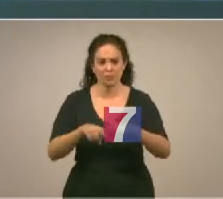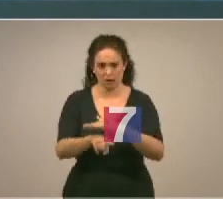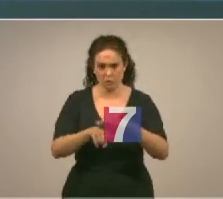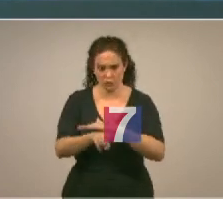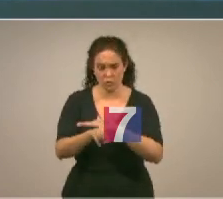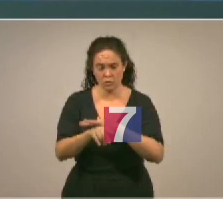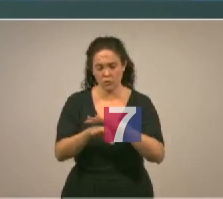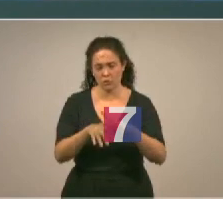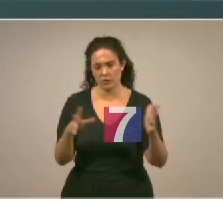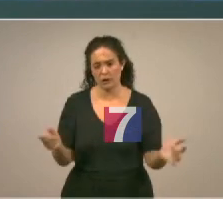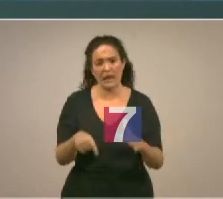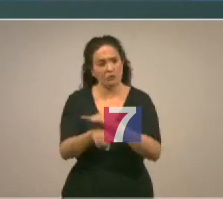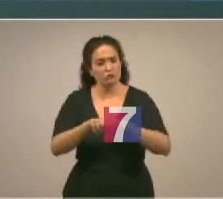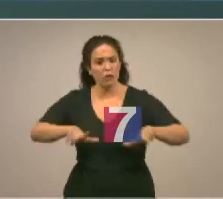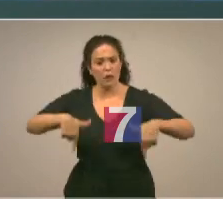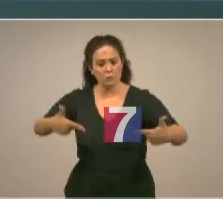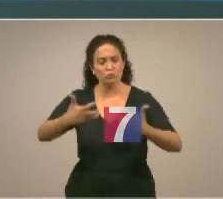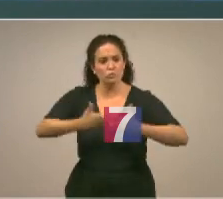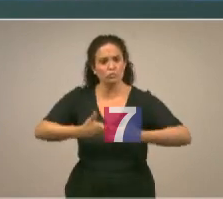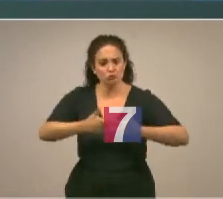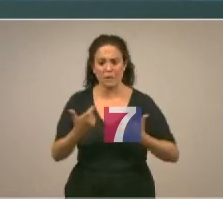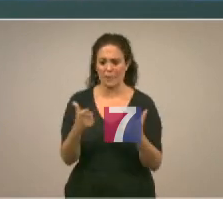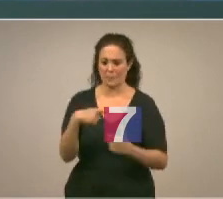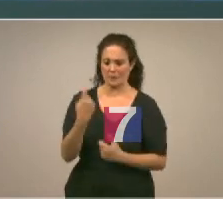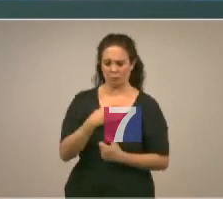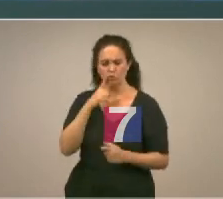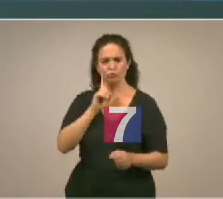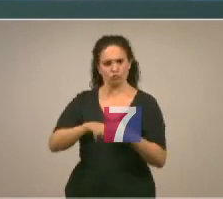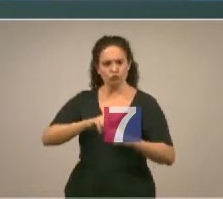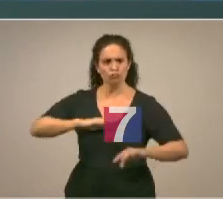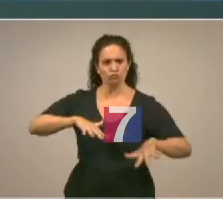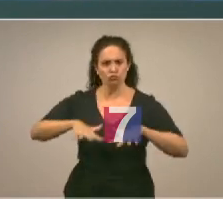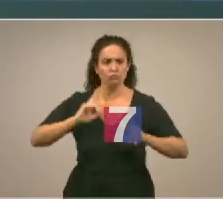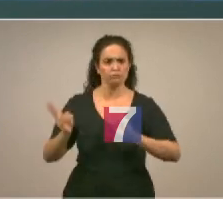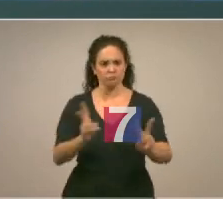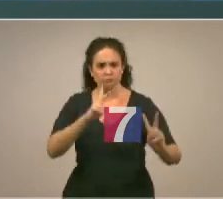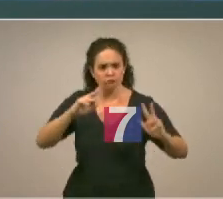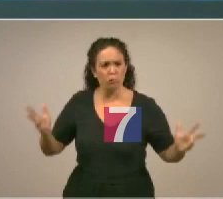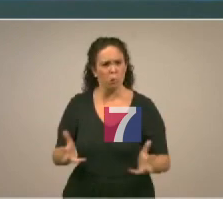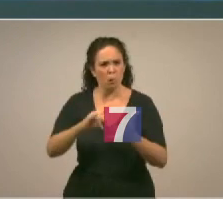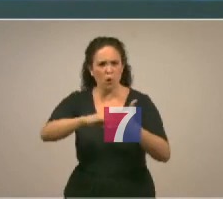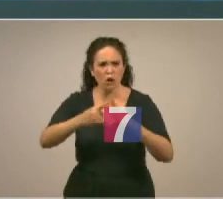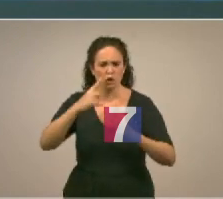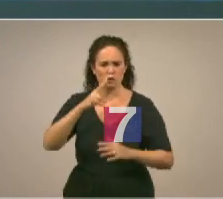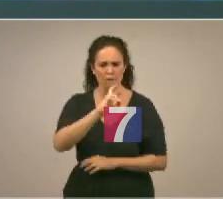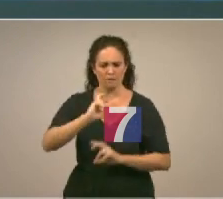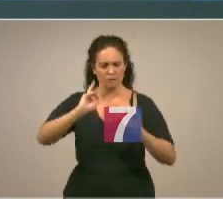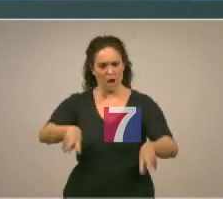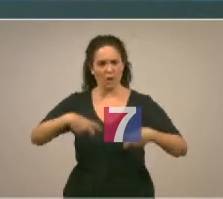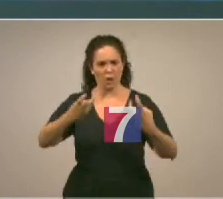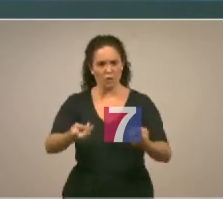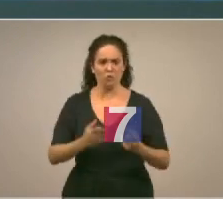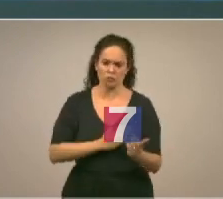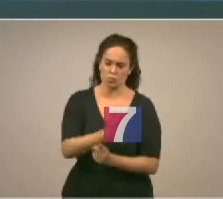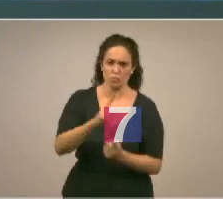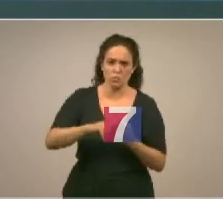estos residuos industriales el departamento está tomando parte activa en el impulso de proyectos de valorización tanto